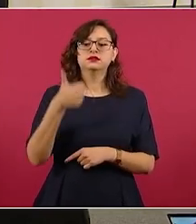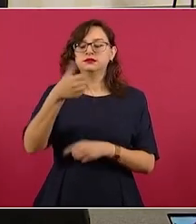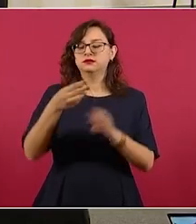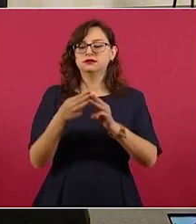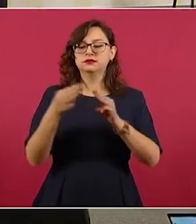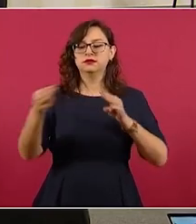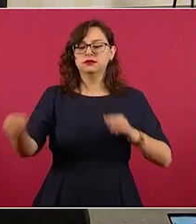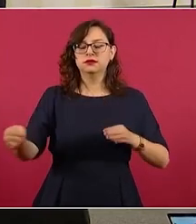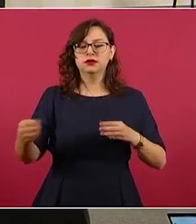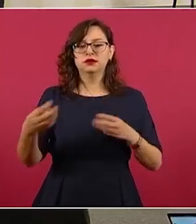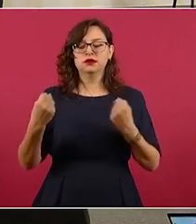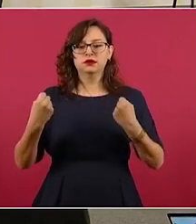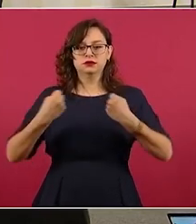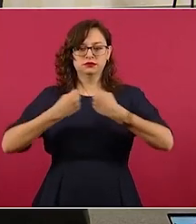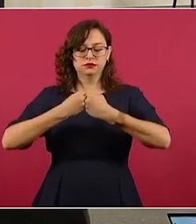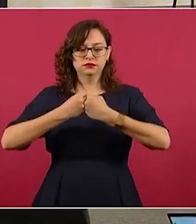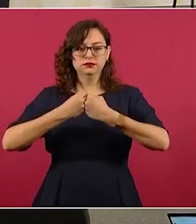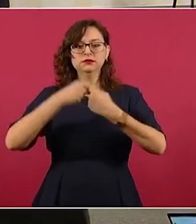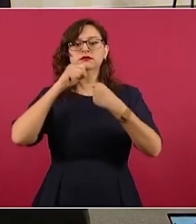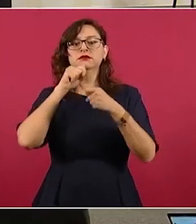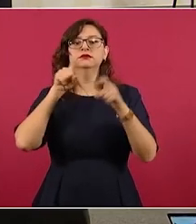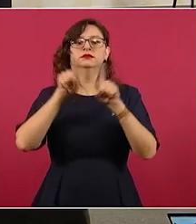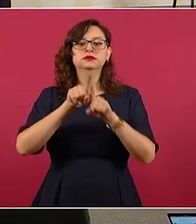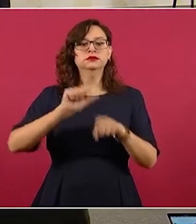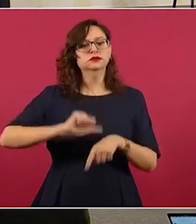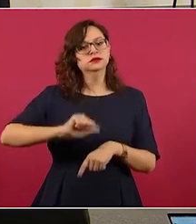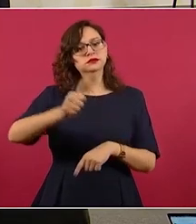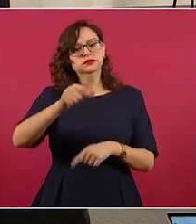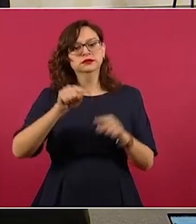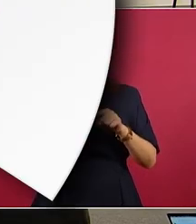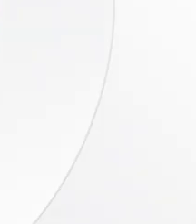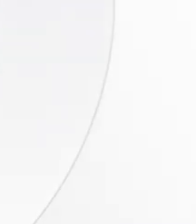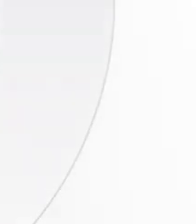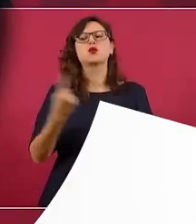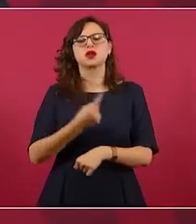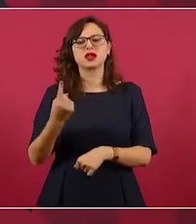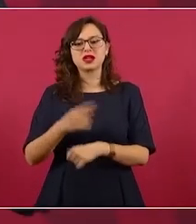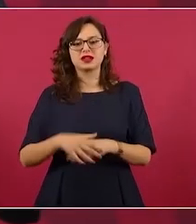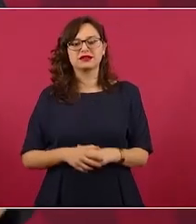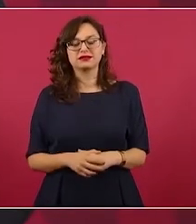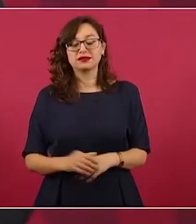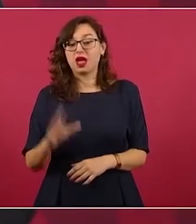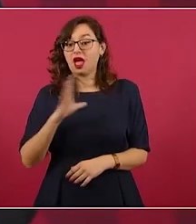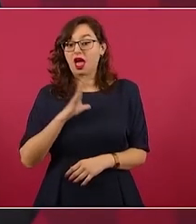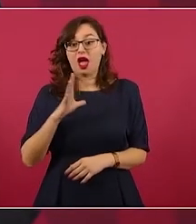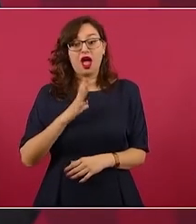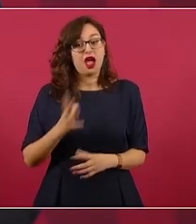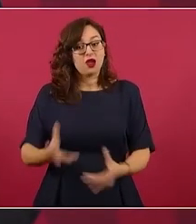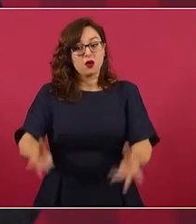también en Cotulla Texas a 109 kilómetros de la frontera interrogantes